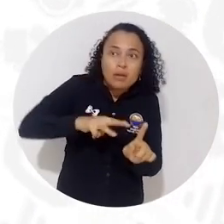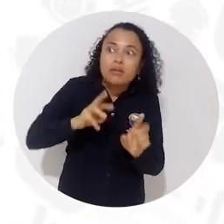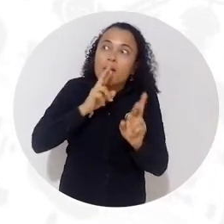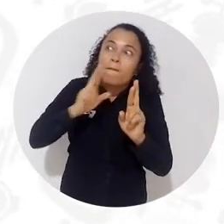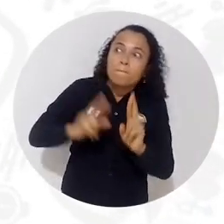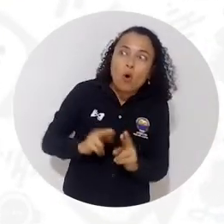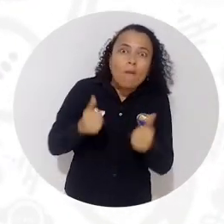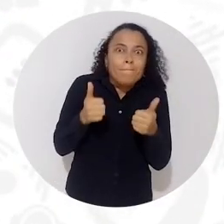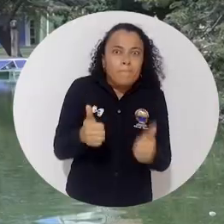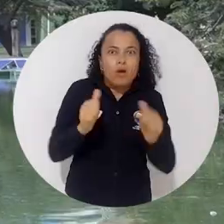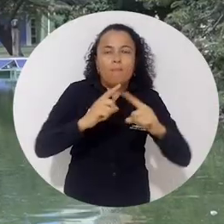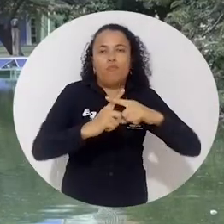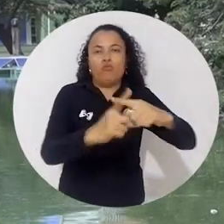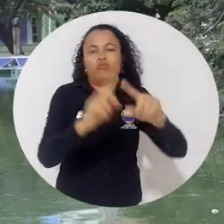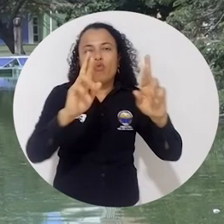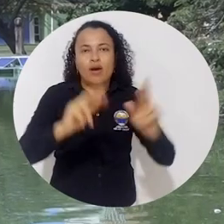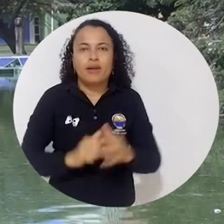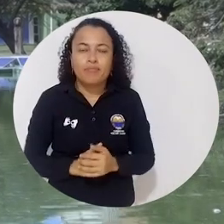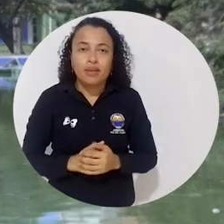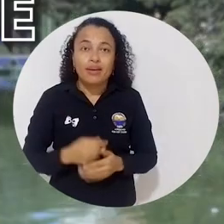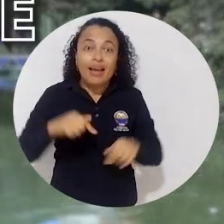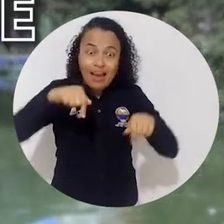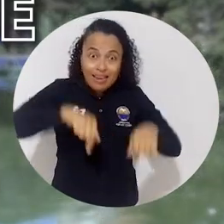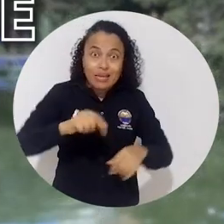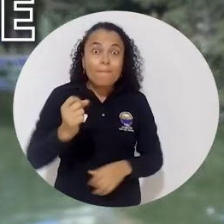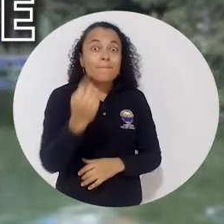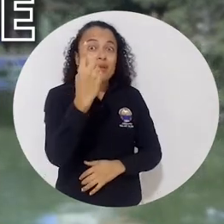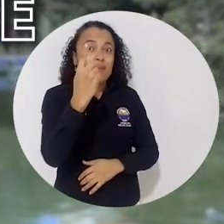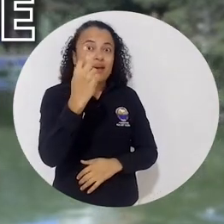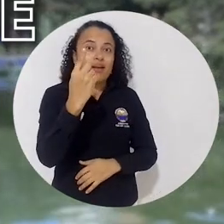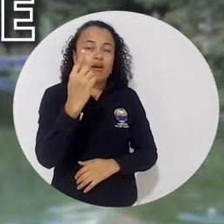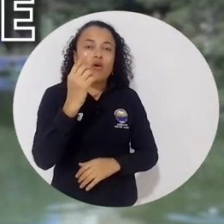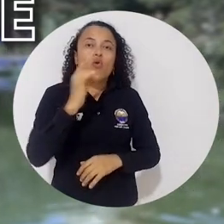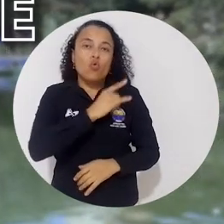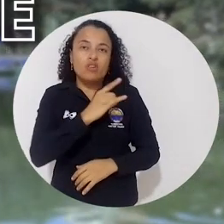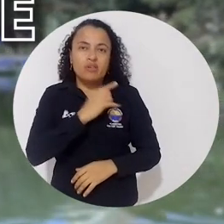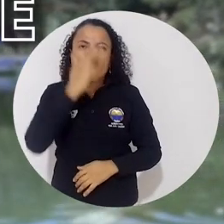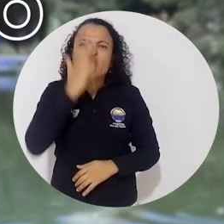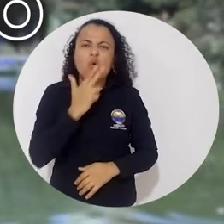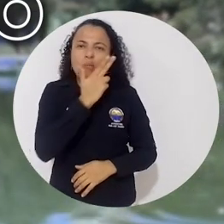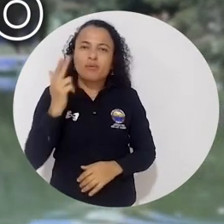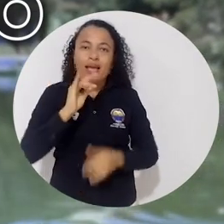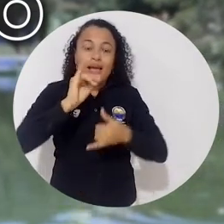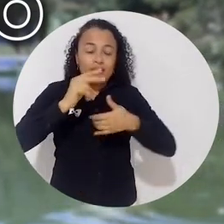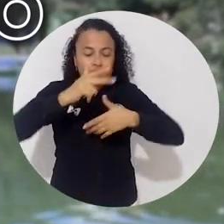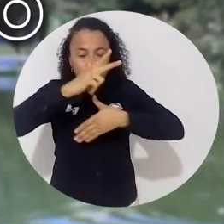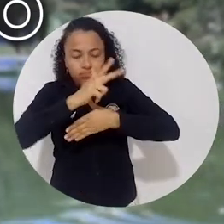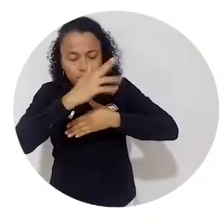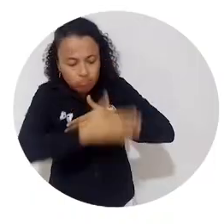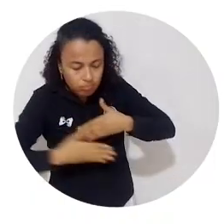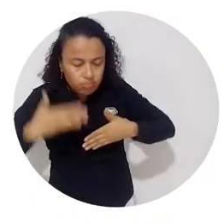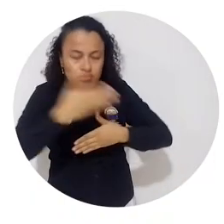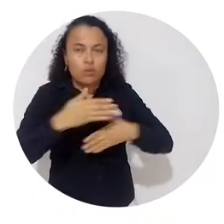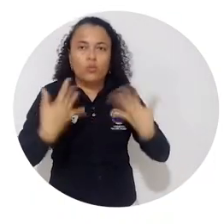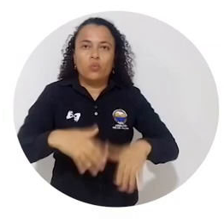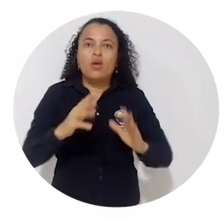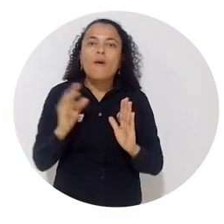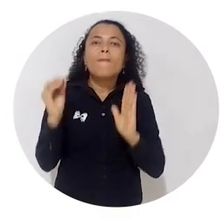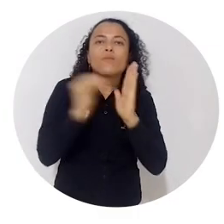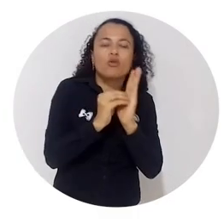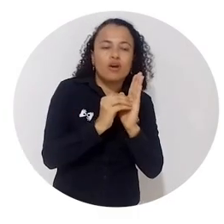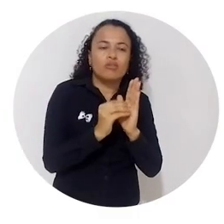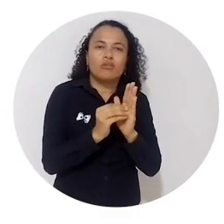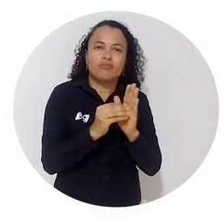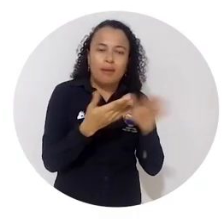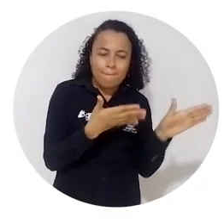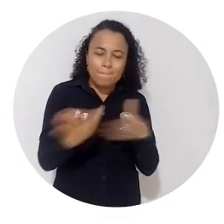poder tener resultados positivos. Acreditarse como la primera universidad comprometida de Latinoamérica y la sexta en el mundo es un reto proyectado en